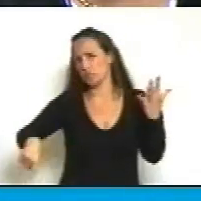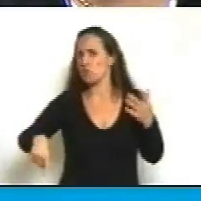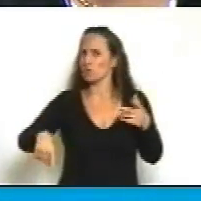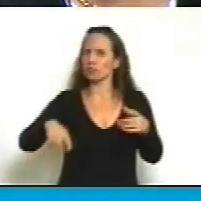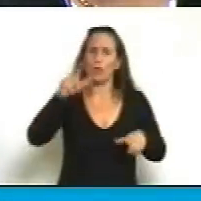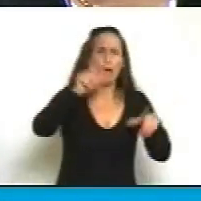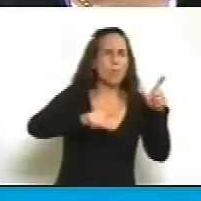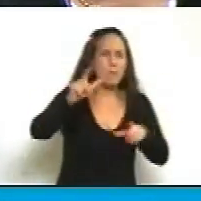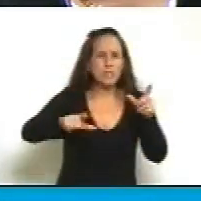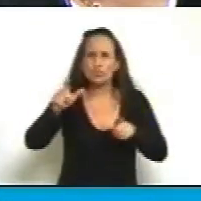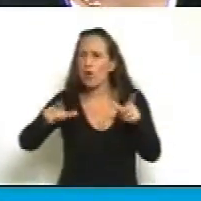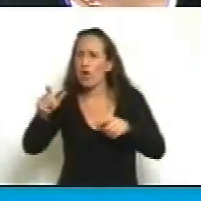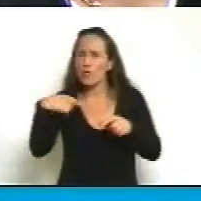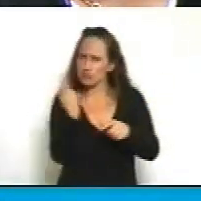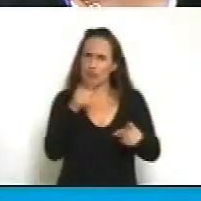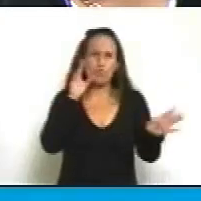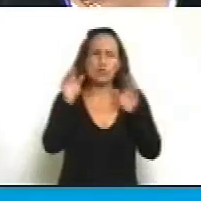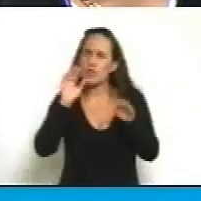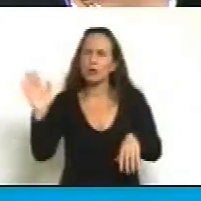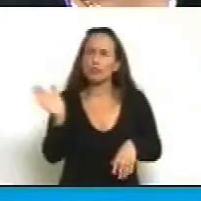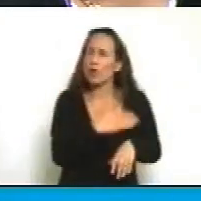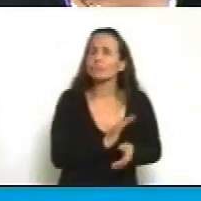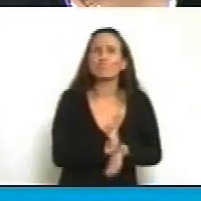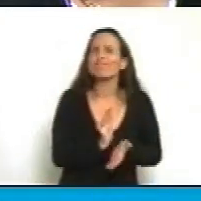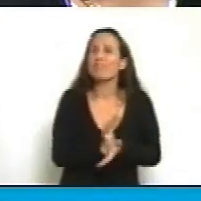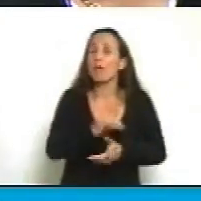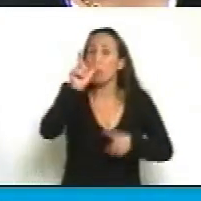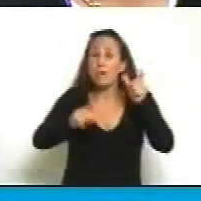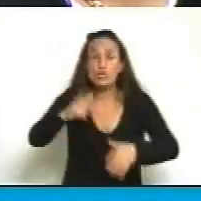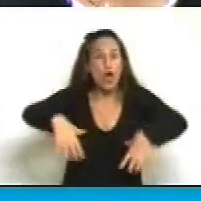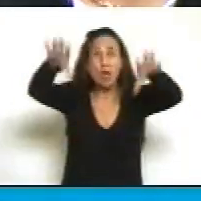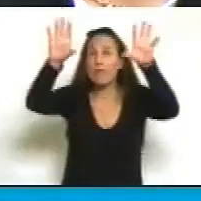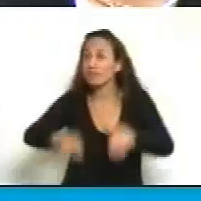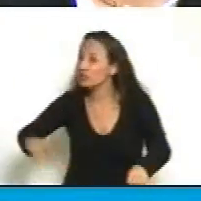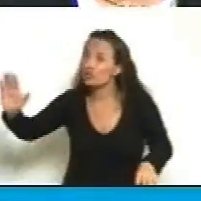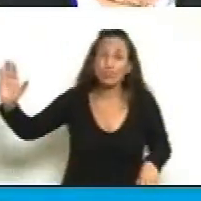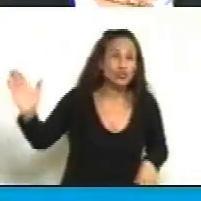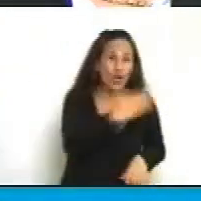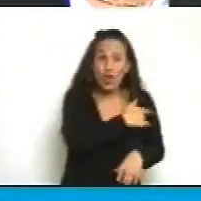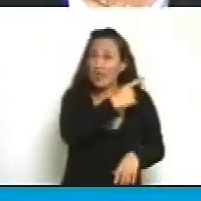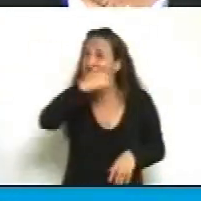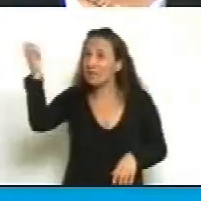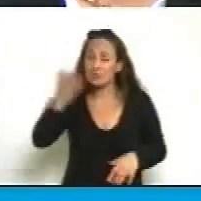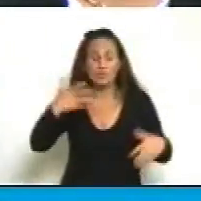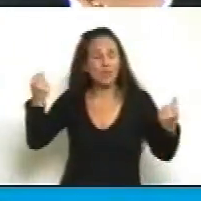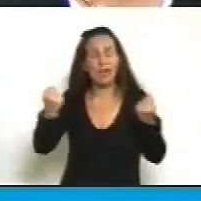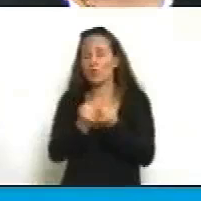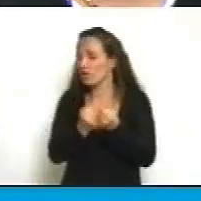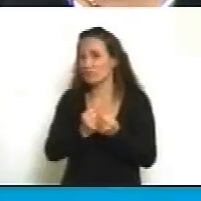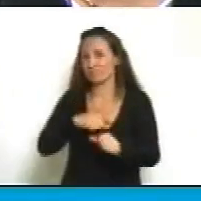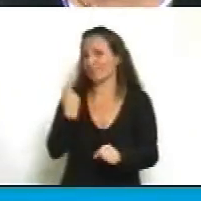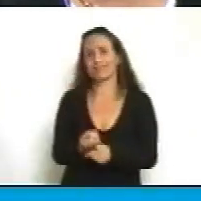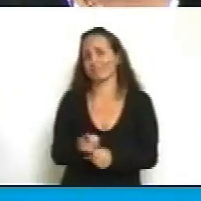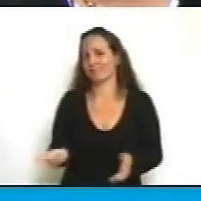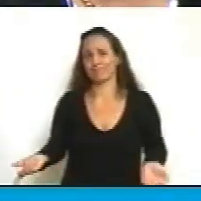voces, no vamos a poder estar todos absolutamente de acuerdo, lo reitero, pero el